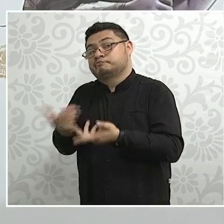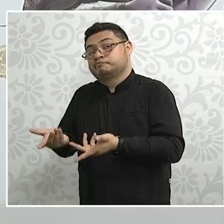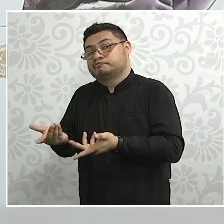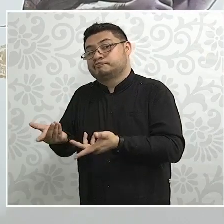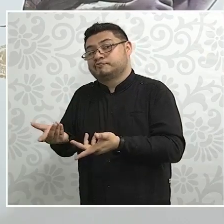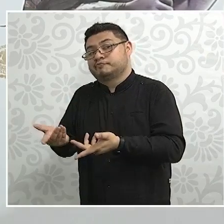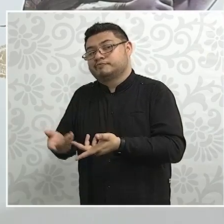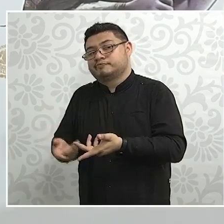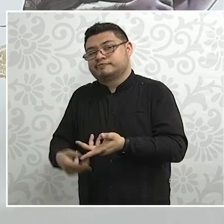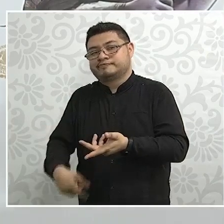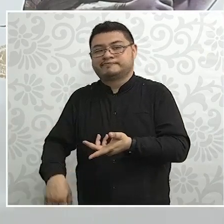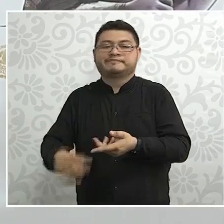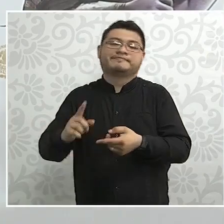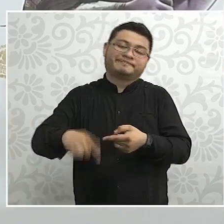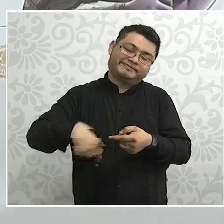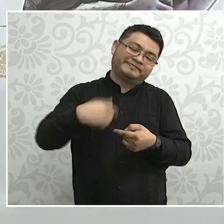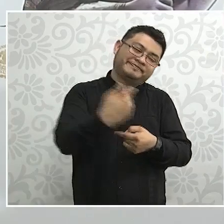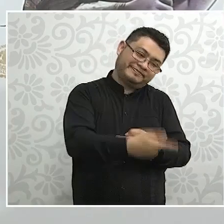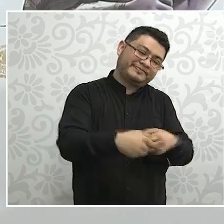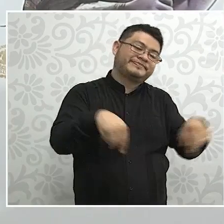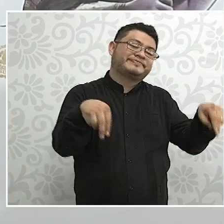A los nietos.